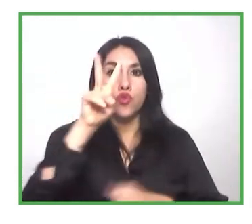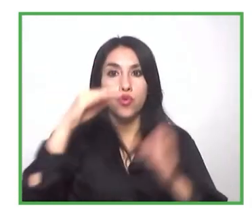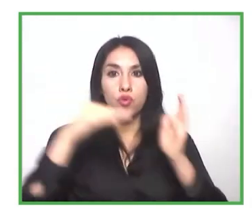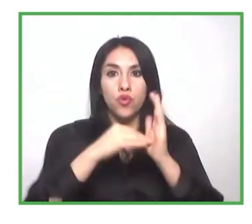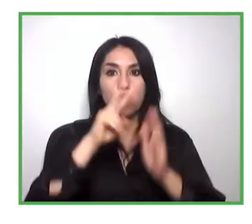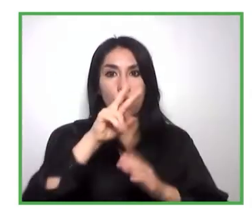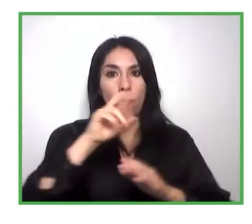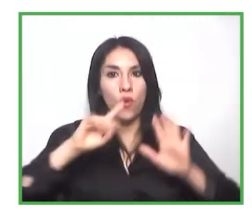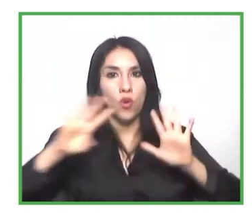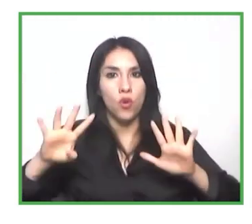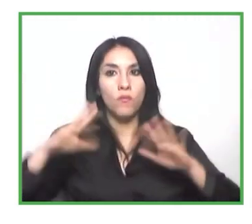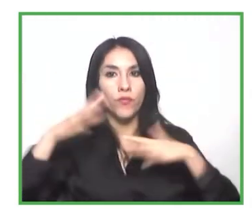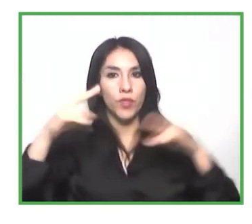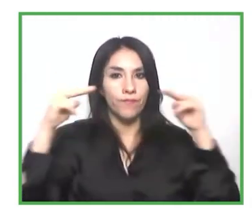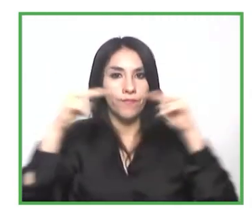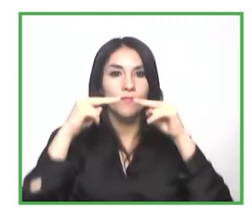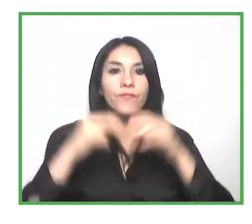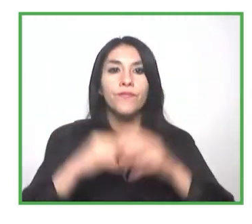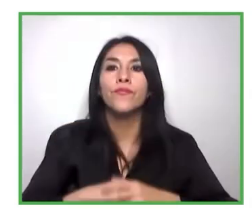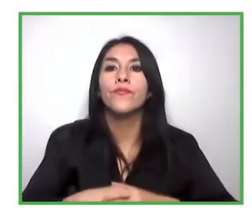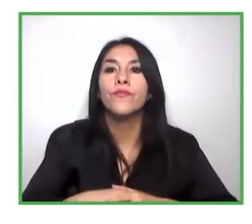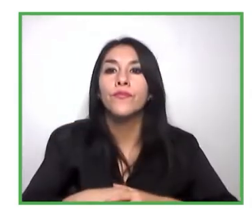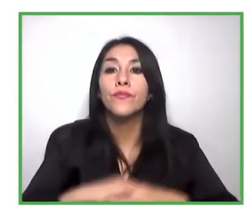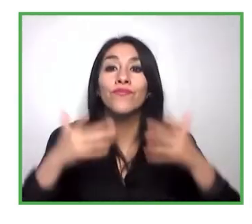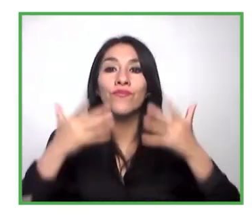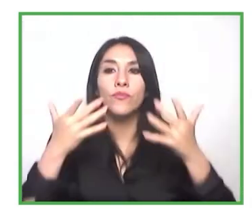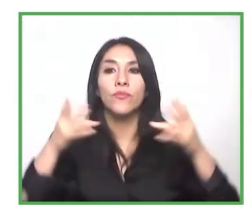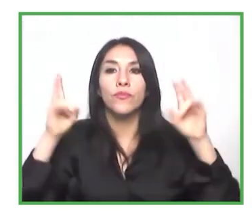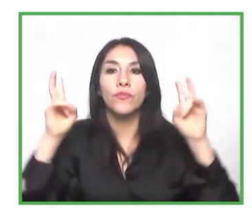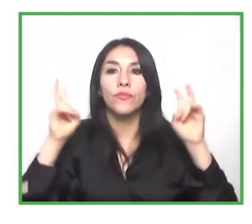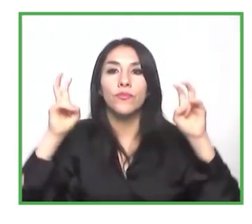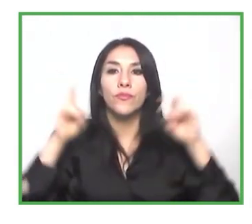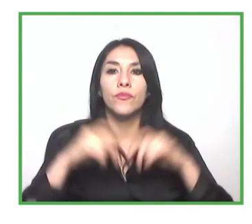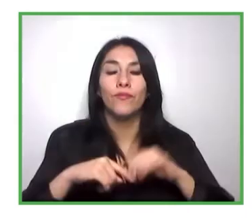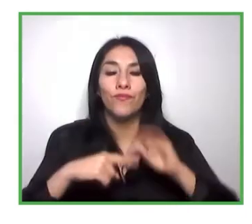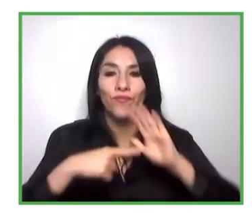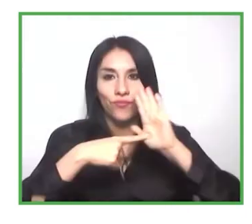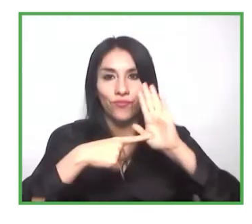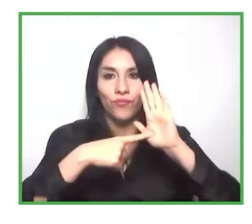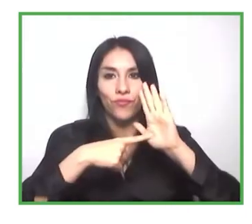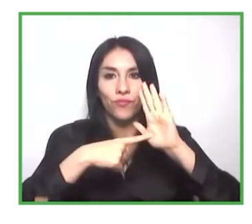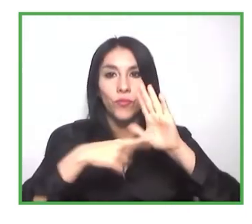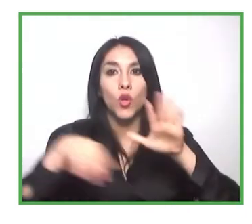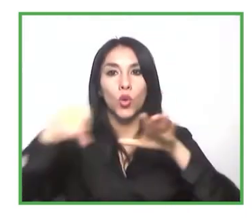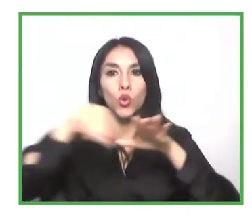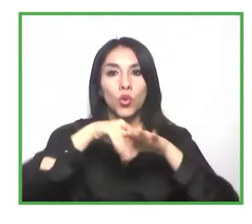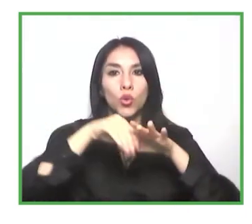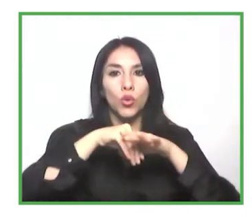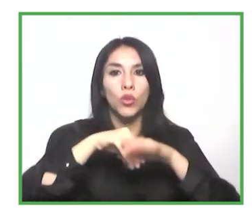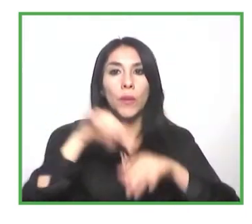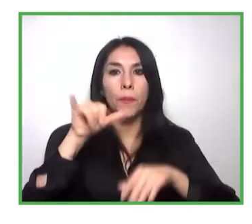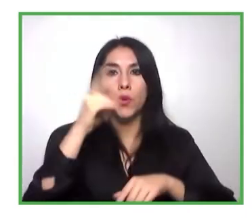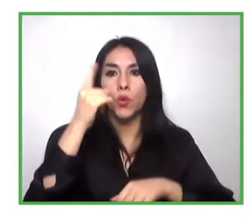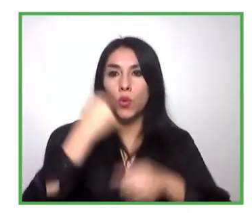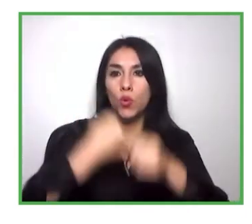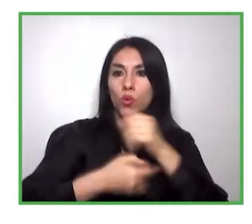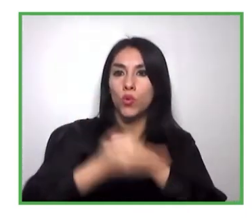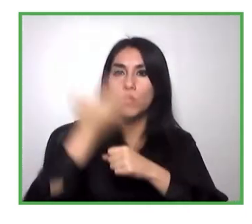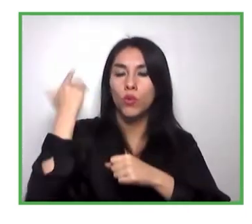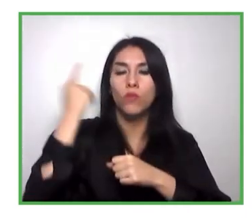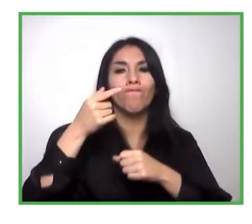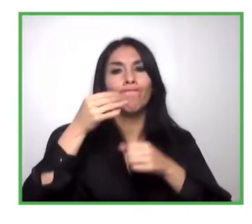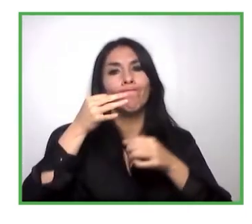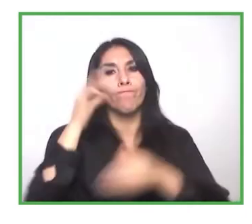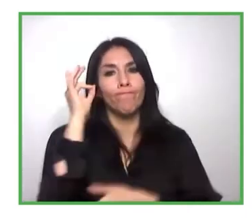Presencial. Y el año pasado, también que tú lo comentabas en tu presentación, yo creo que es un súper logro haberlo